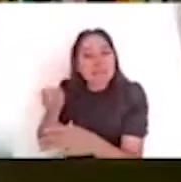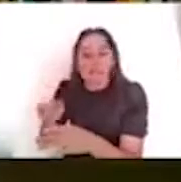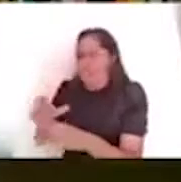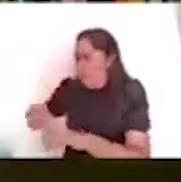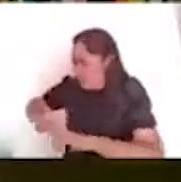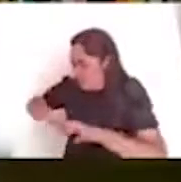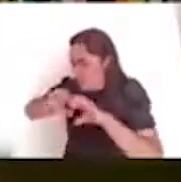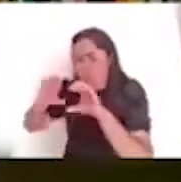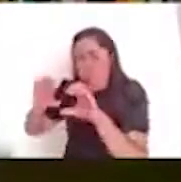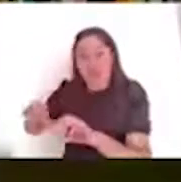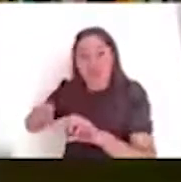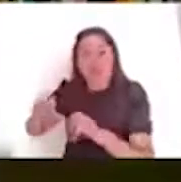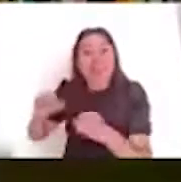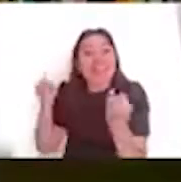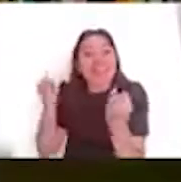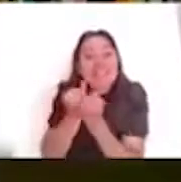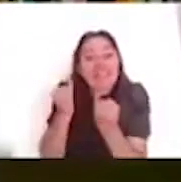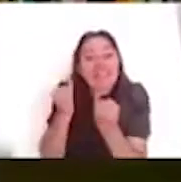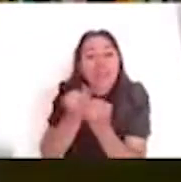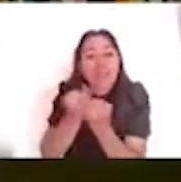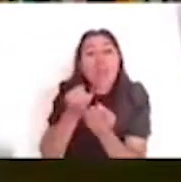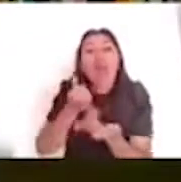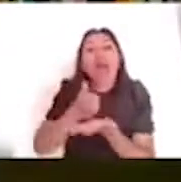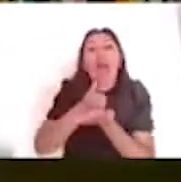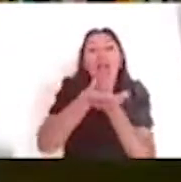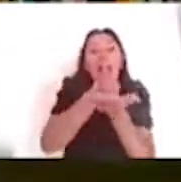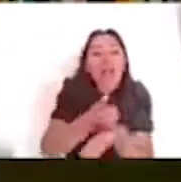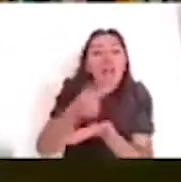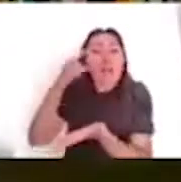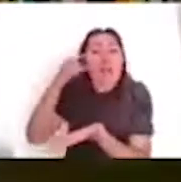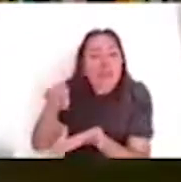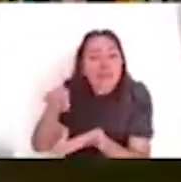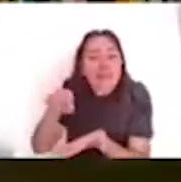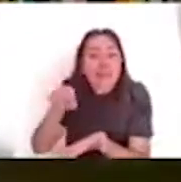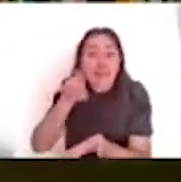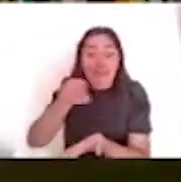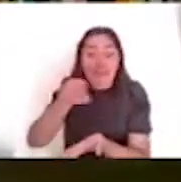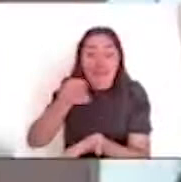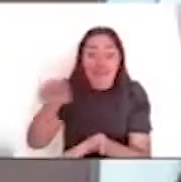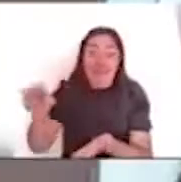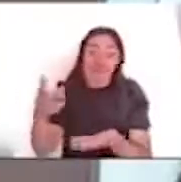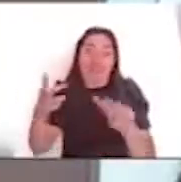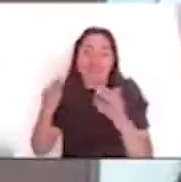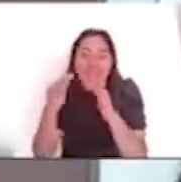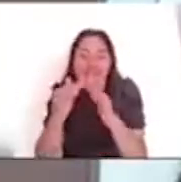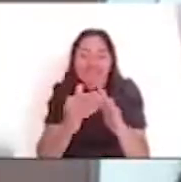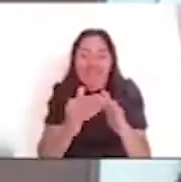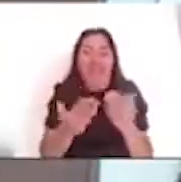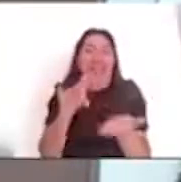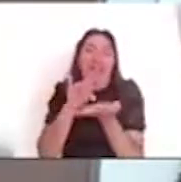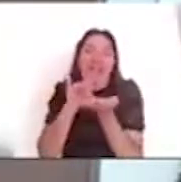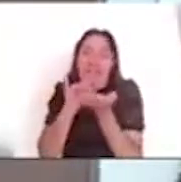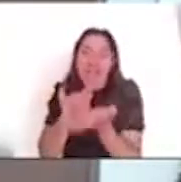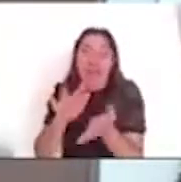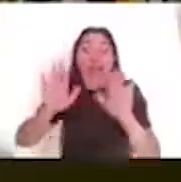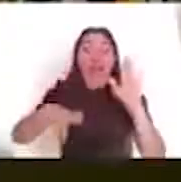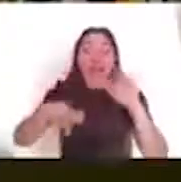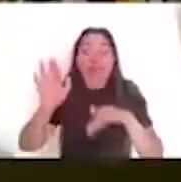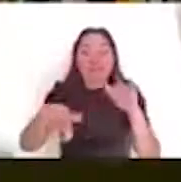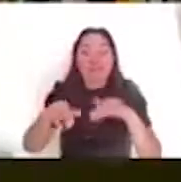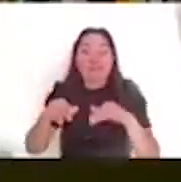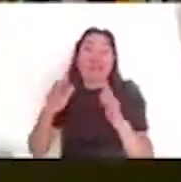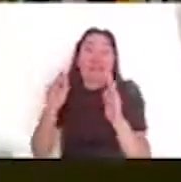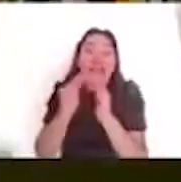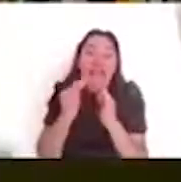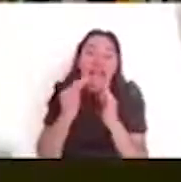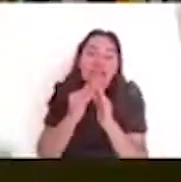ayudar, apoyar a, a este, a estos inmuebles, ¿no? Que muchas veces son particulares de privados